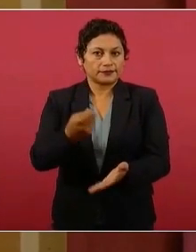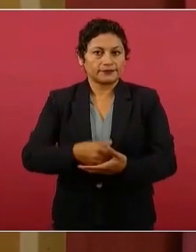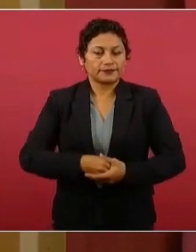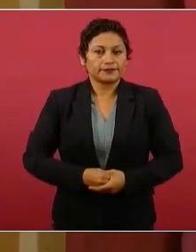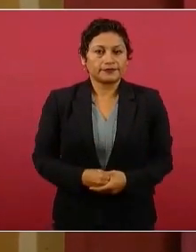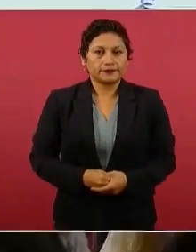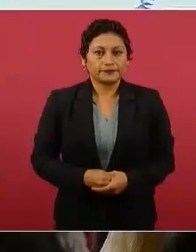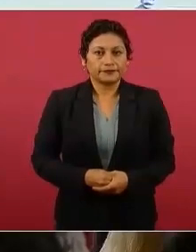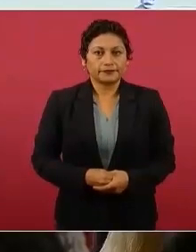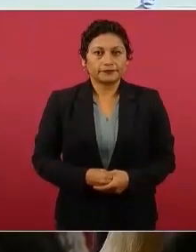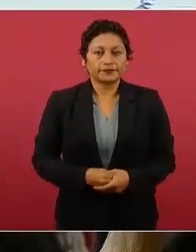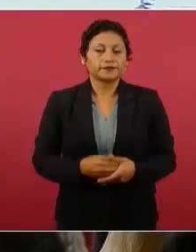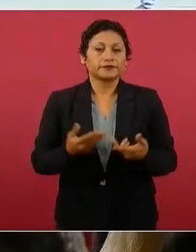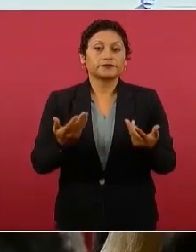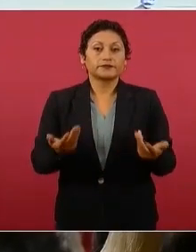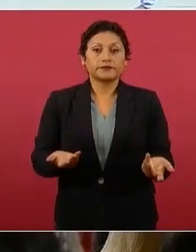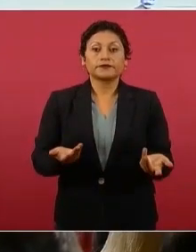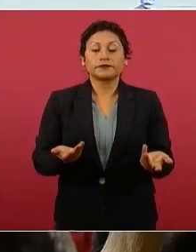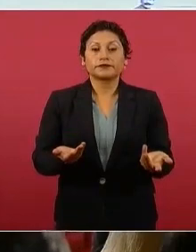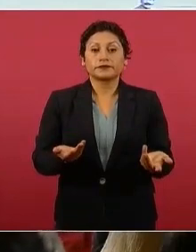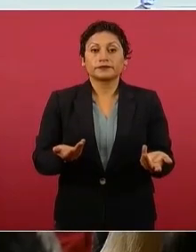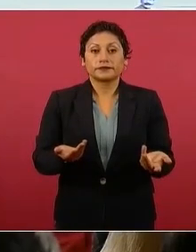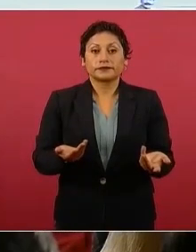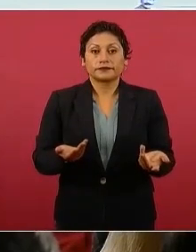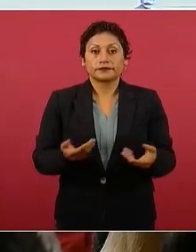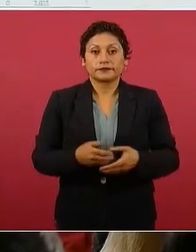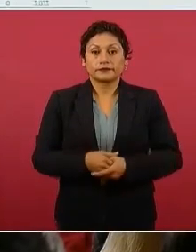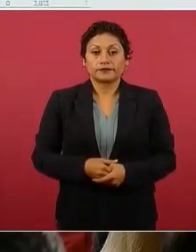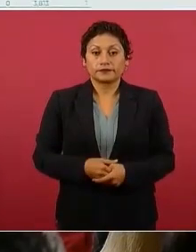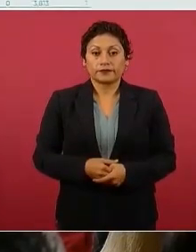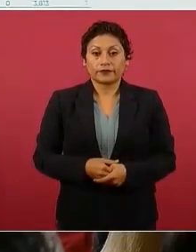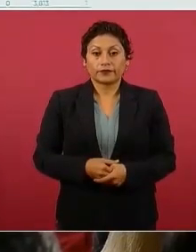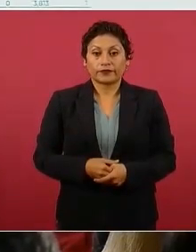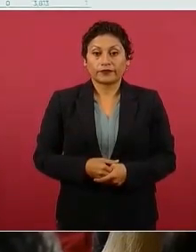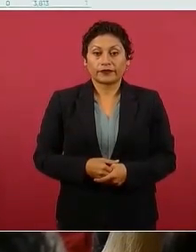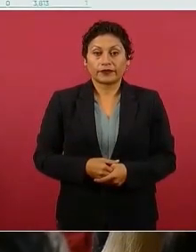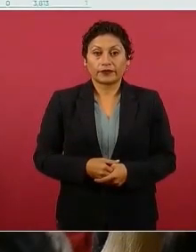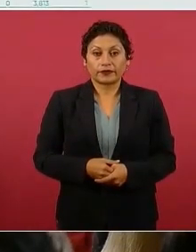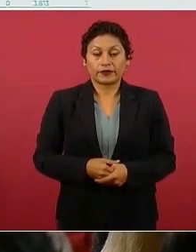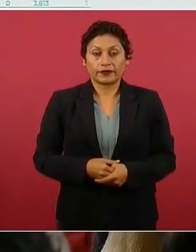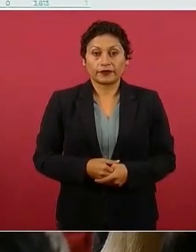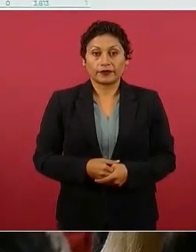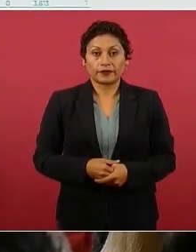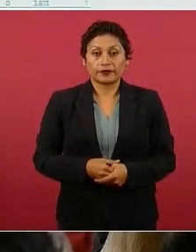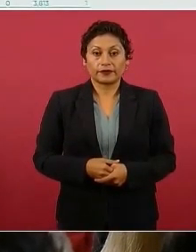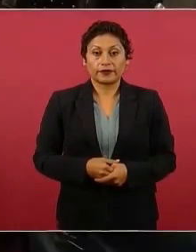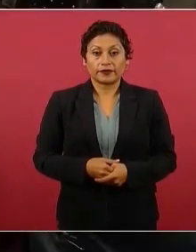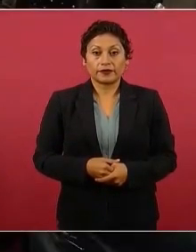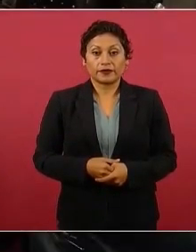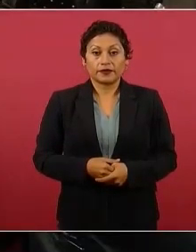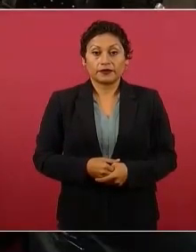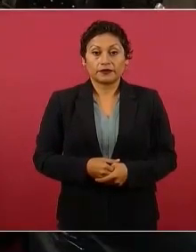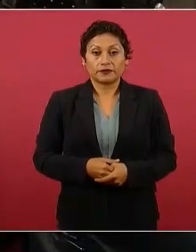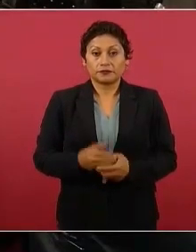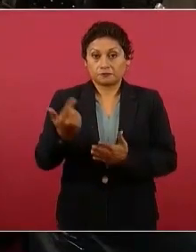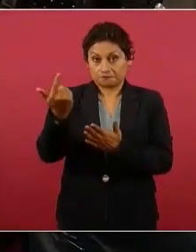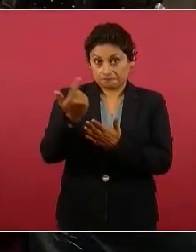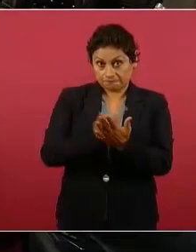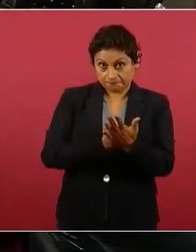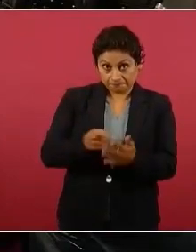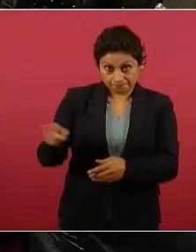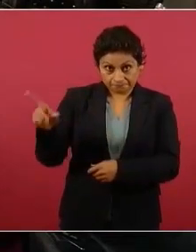Las listas, aquí está,